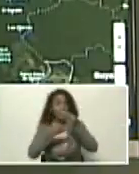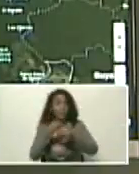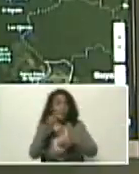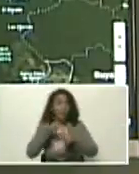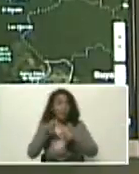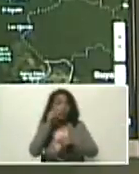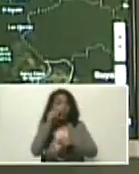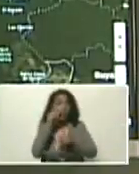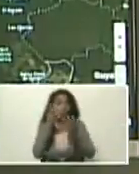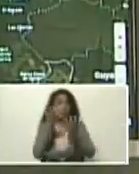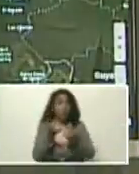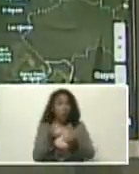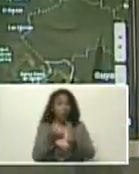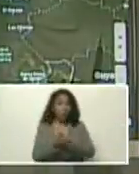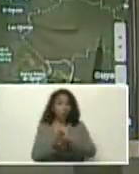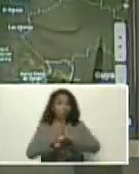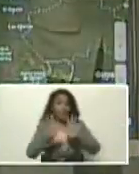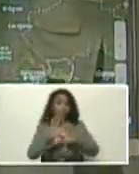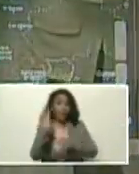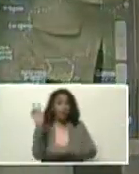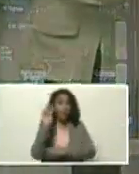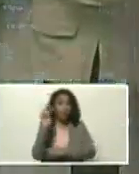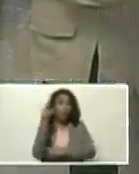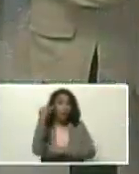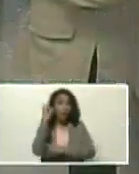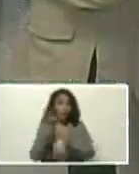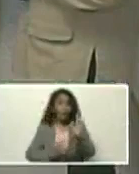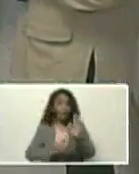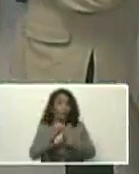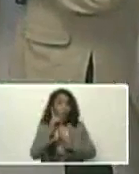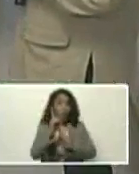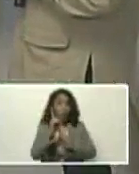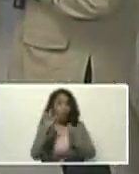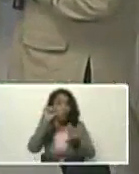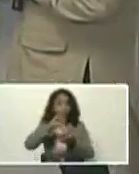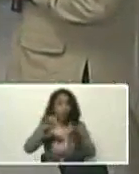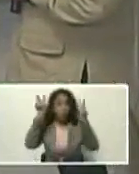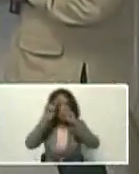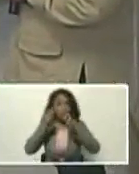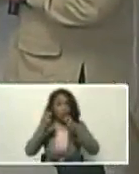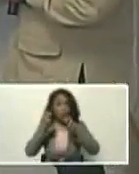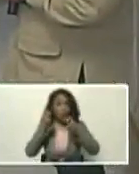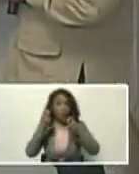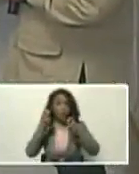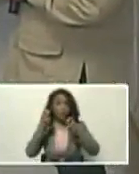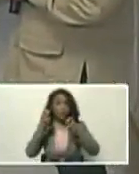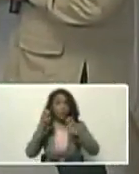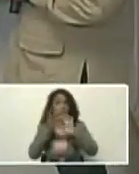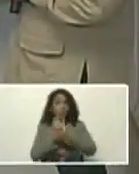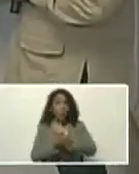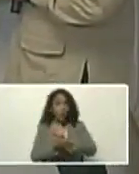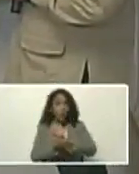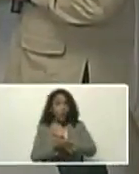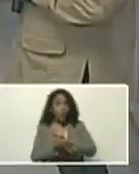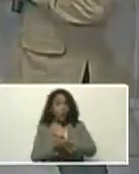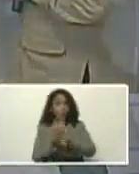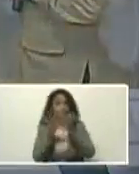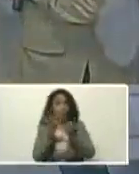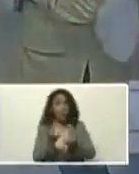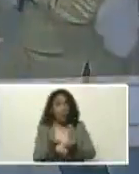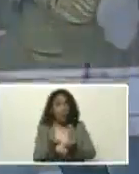entonces, estamos ya, Venezuela, desarrollando con el centro de investigación, del fenómeno del niño, el monitor de sequía,